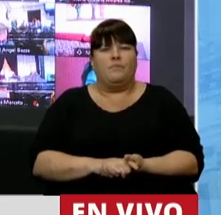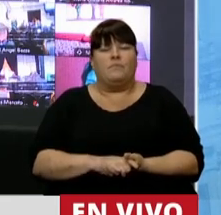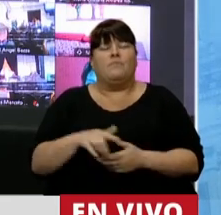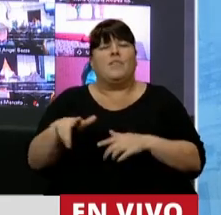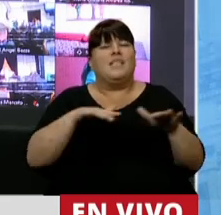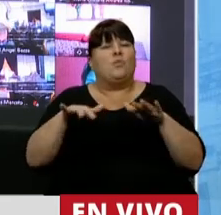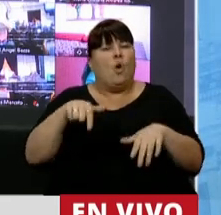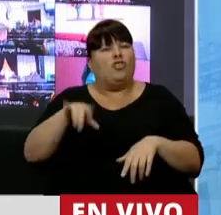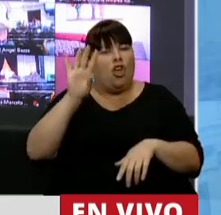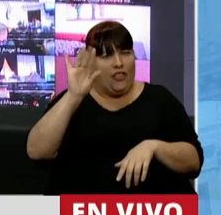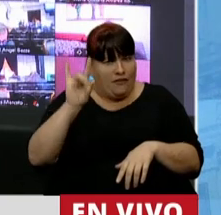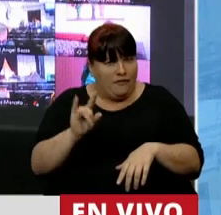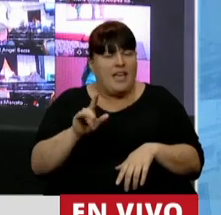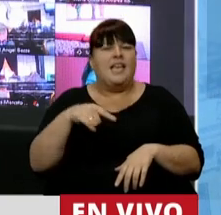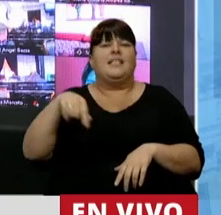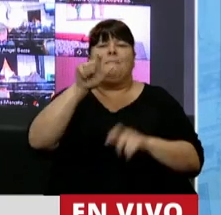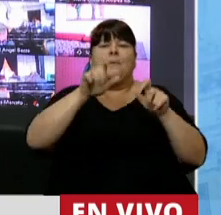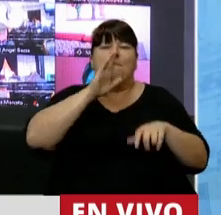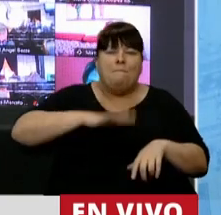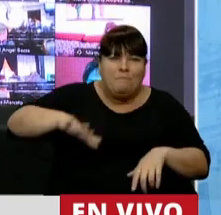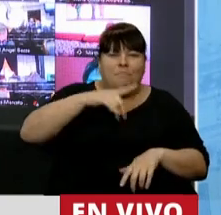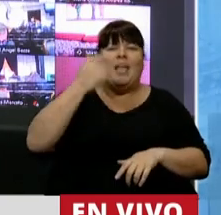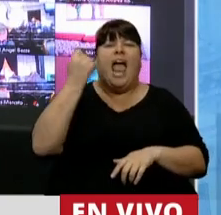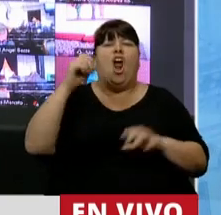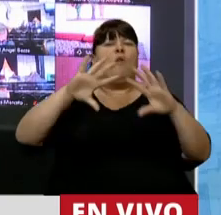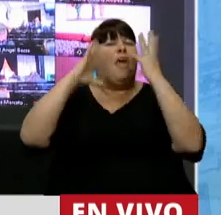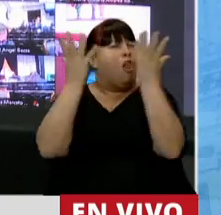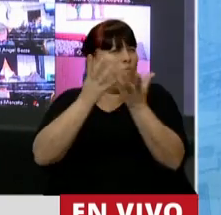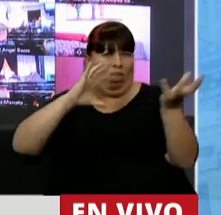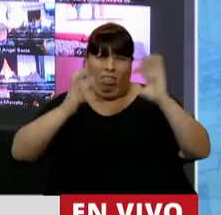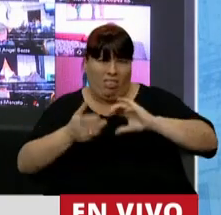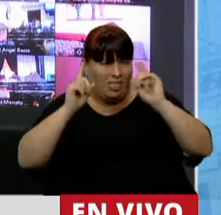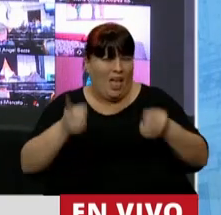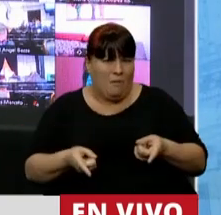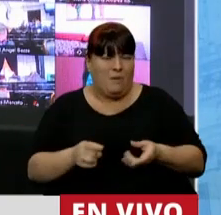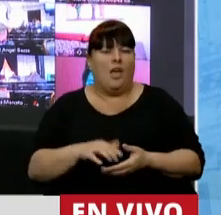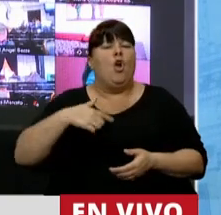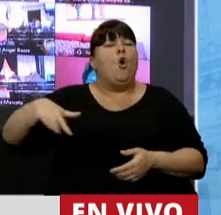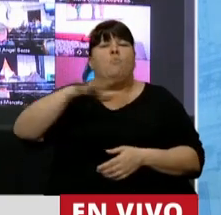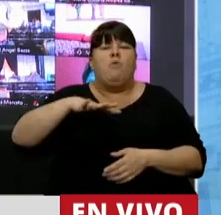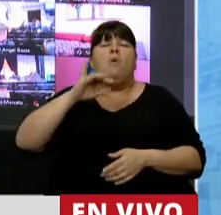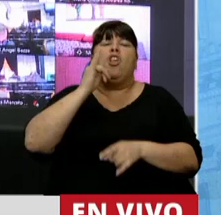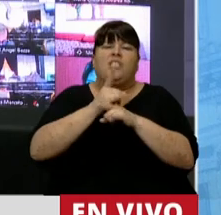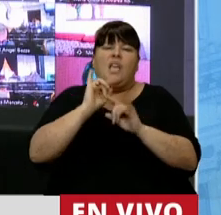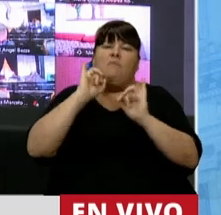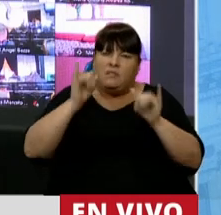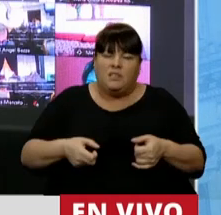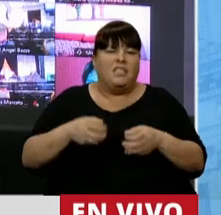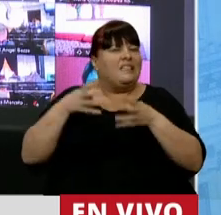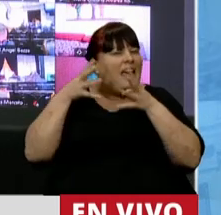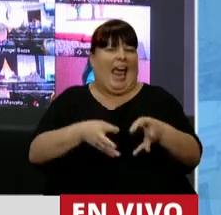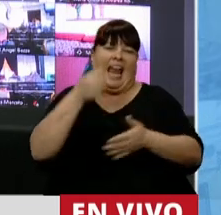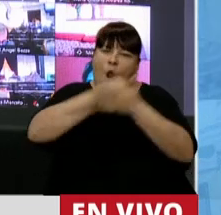situación es difícil. Se desplomaron las economías de todo el mundo. Nuestro pueblo siempre está dispuesto a dar batalla